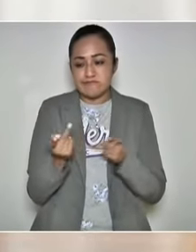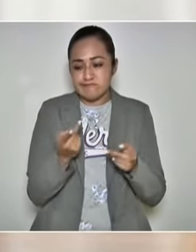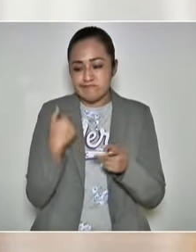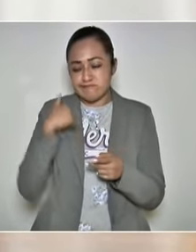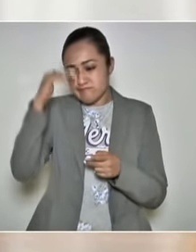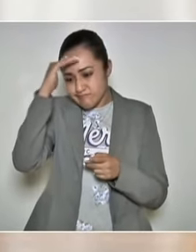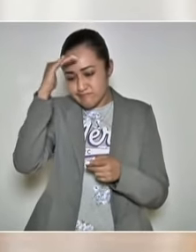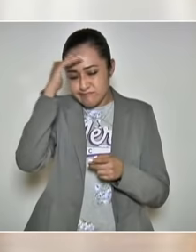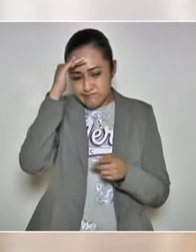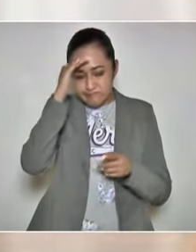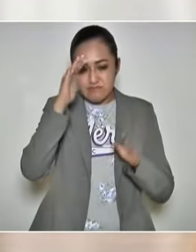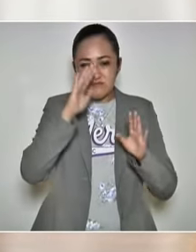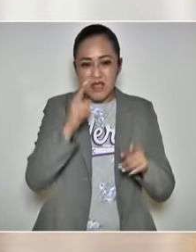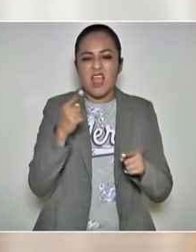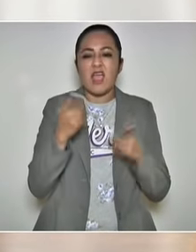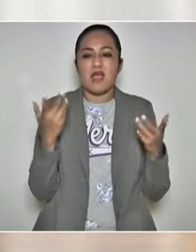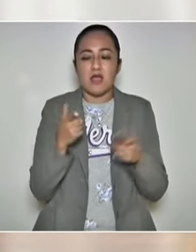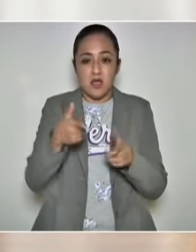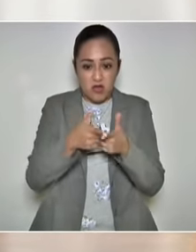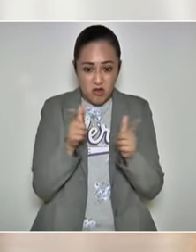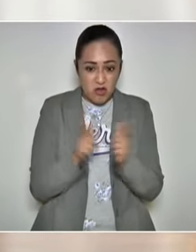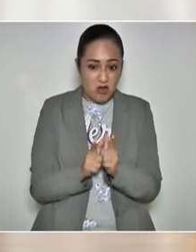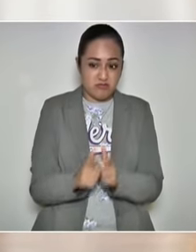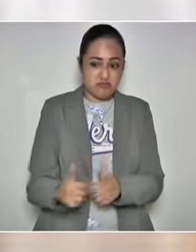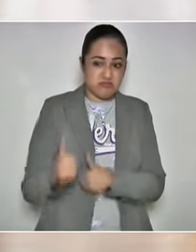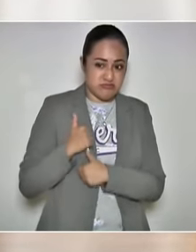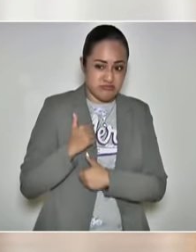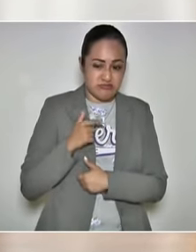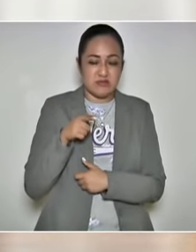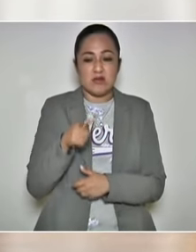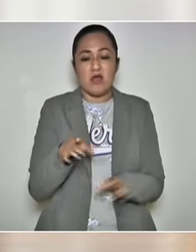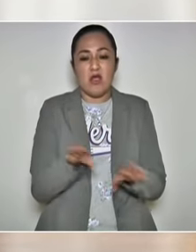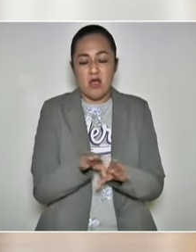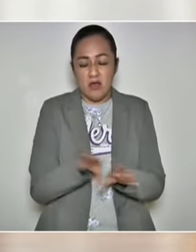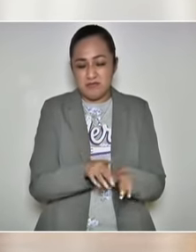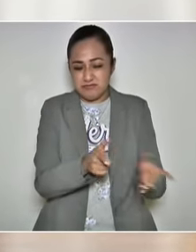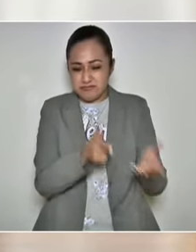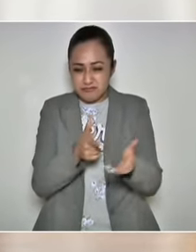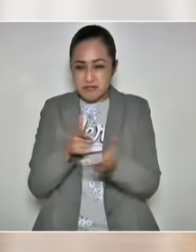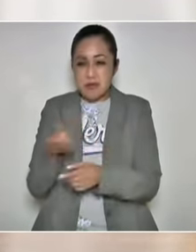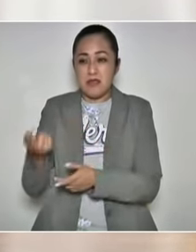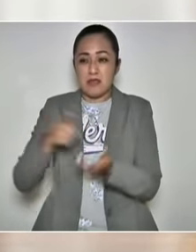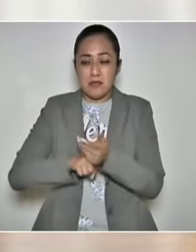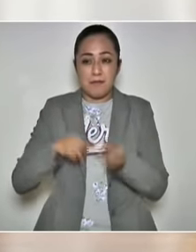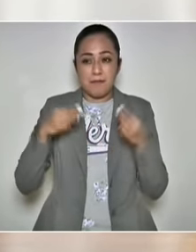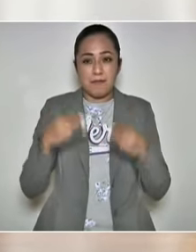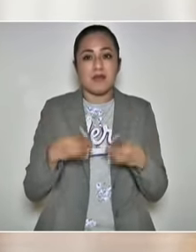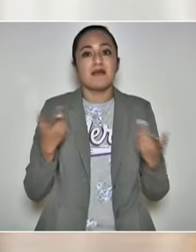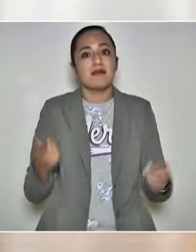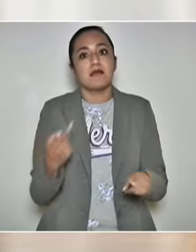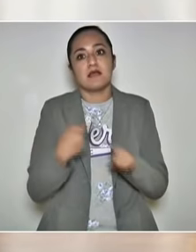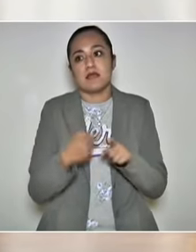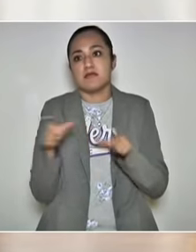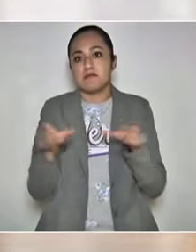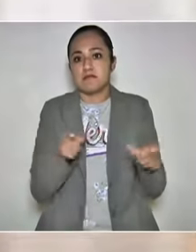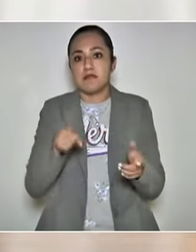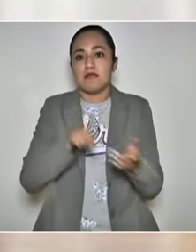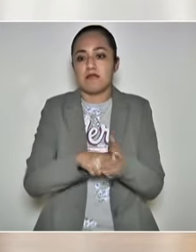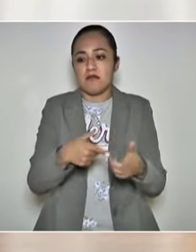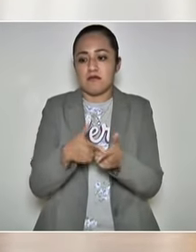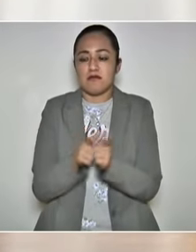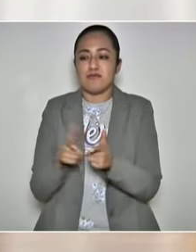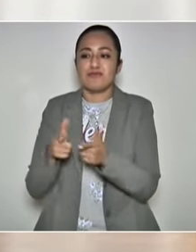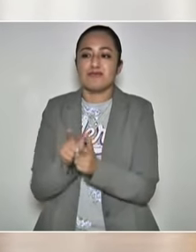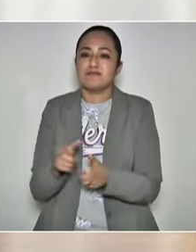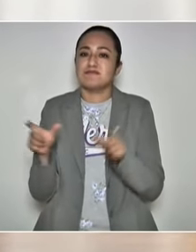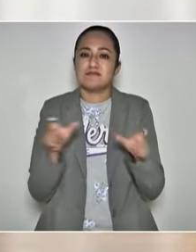No vamos a permitir que grupos armados se apoderen de mercados. Pero es la lucha por el control de los mercados entre las agrupaciones.